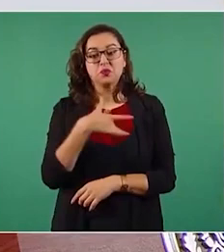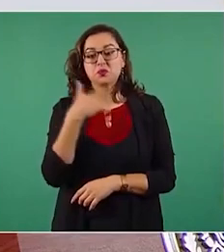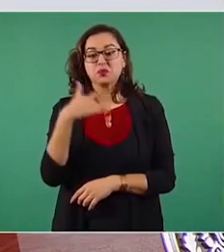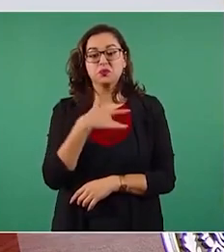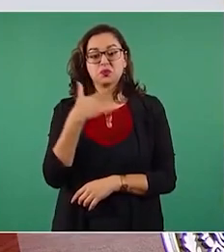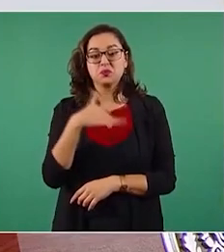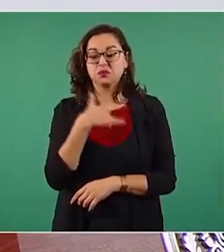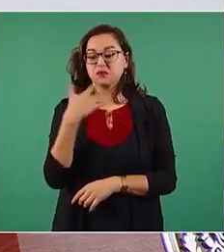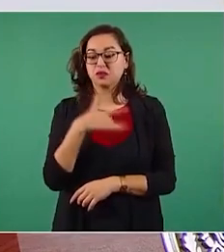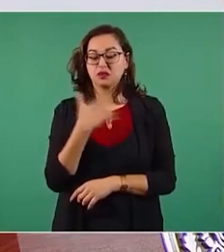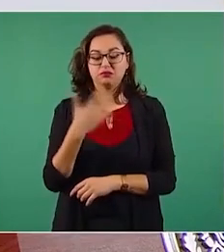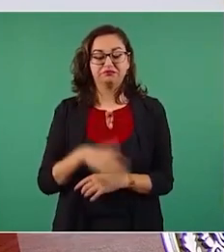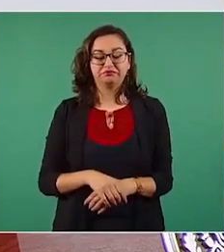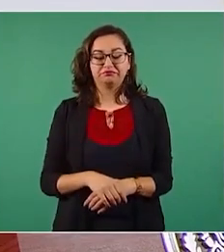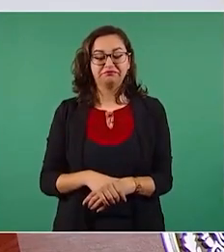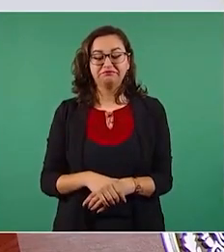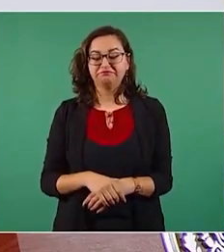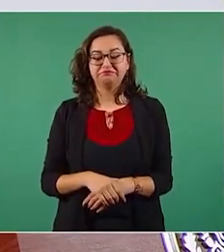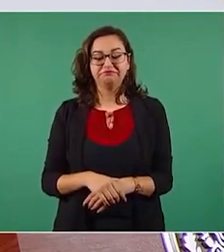porque les había dado